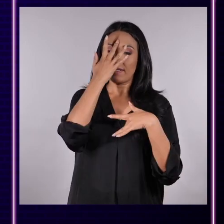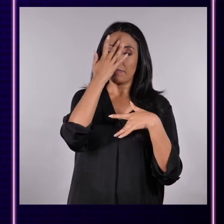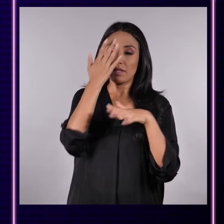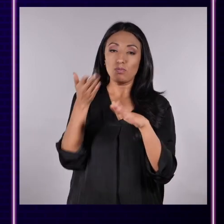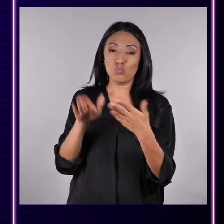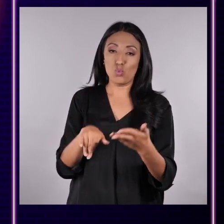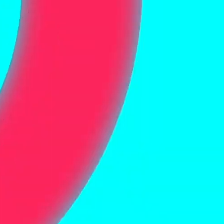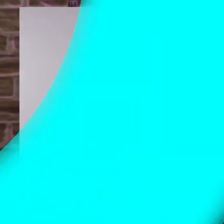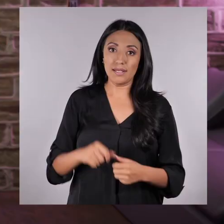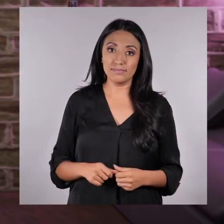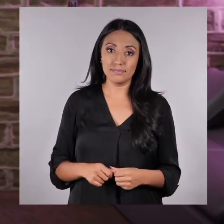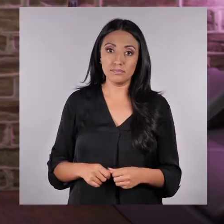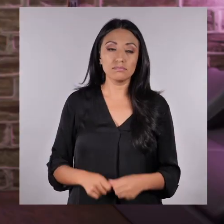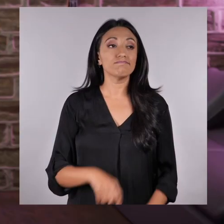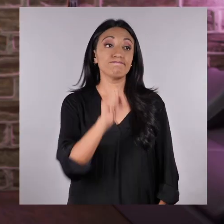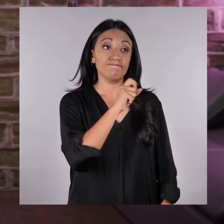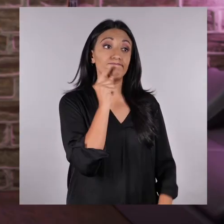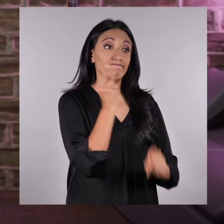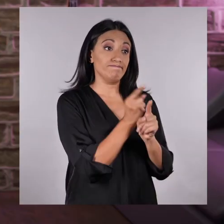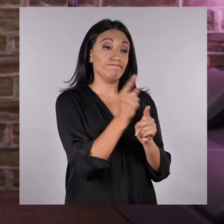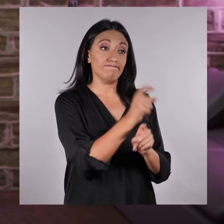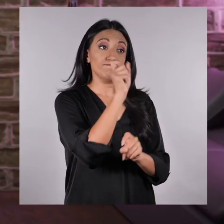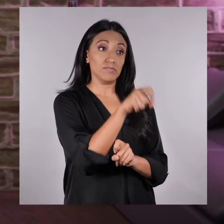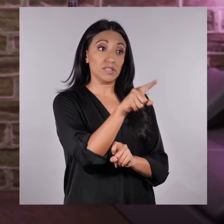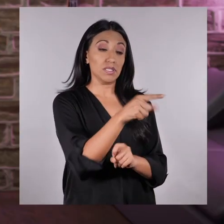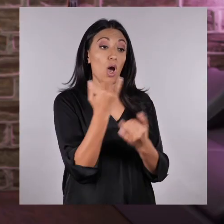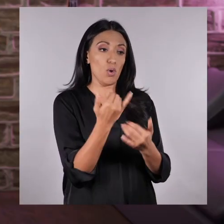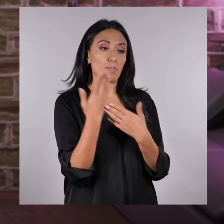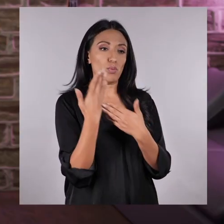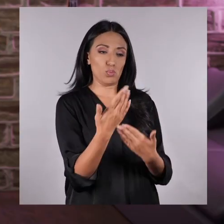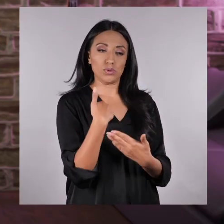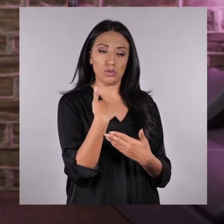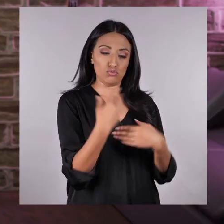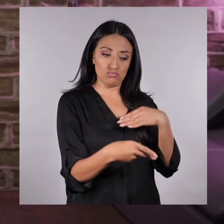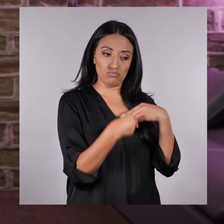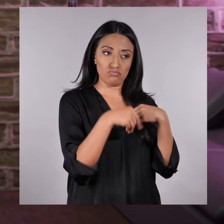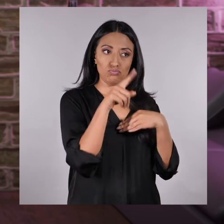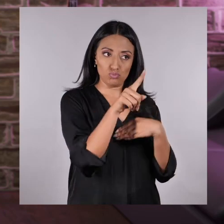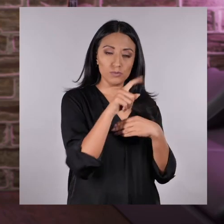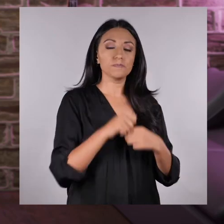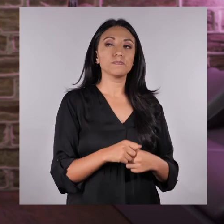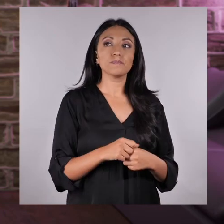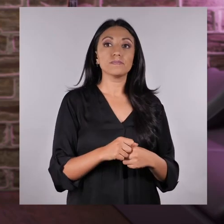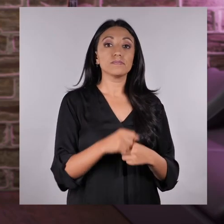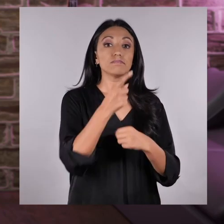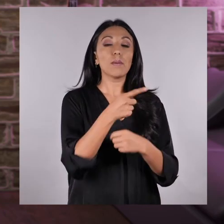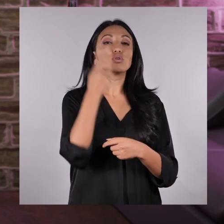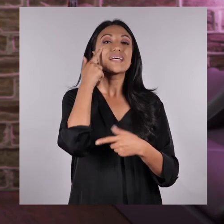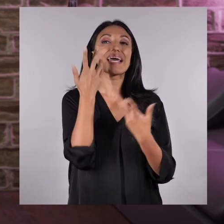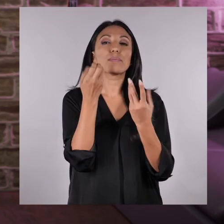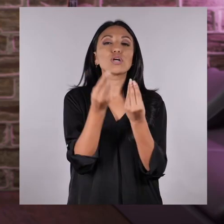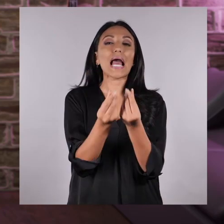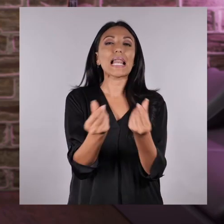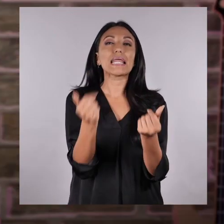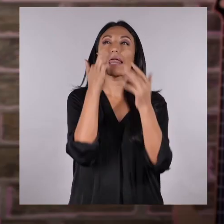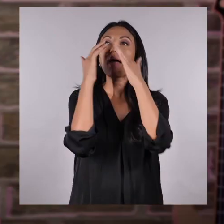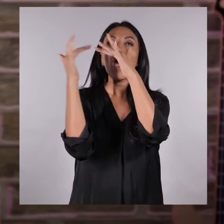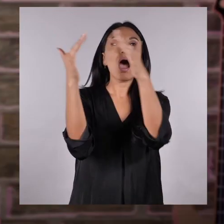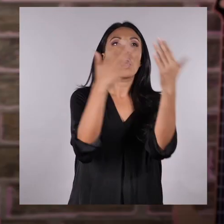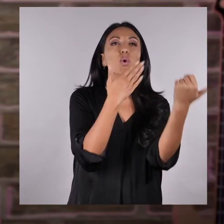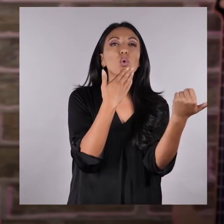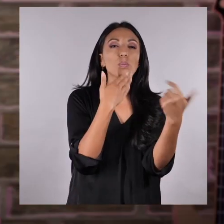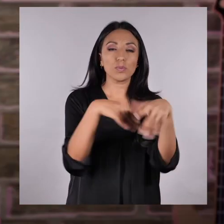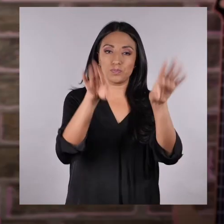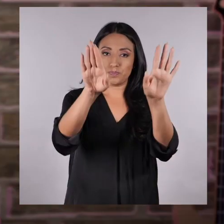enfermedades mortales. Es verdad, Martina, y ahora les propongo otro pequeño experimento con el que vamos a medir la calidad del aire.